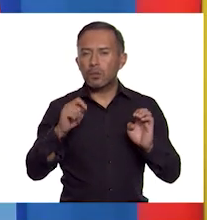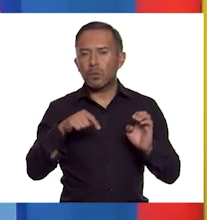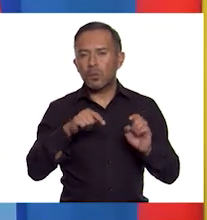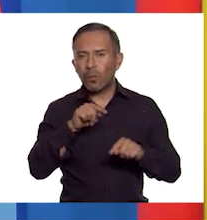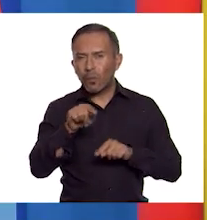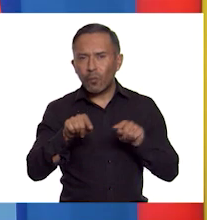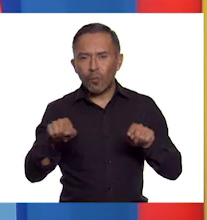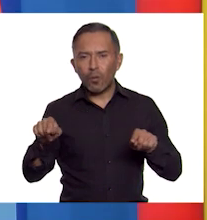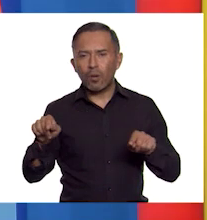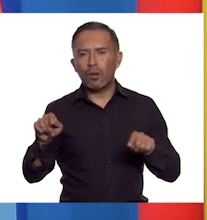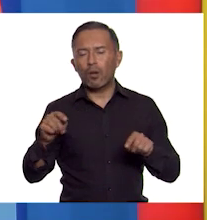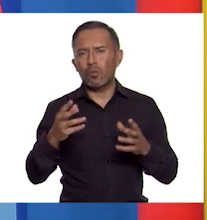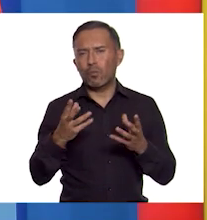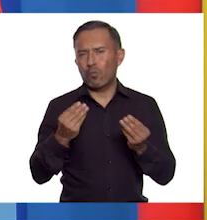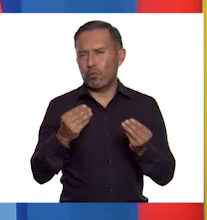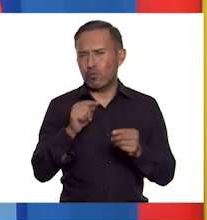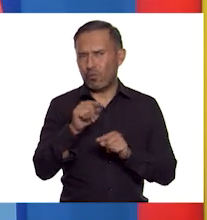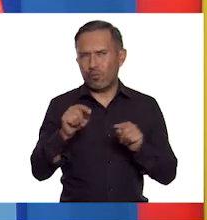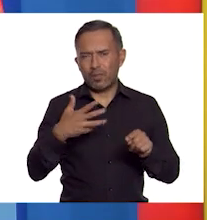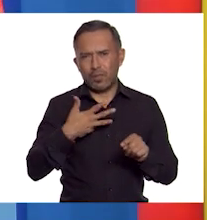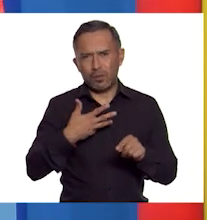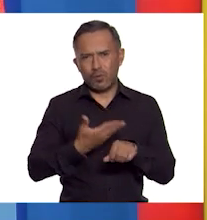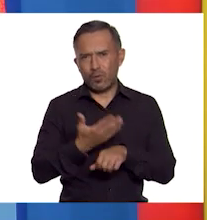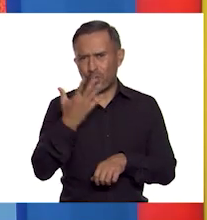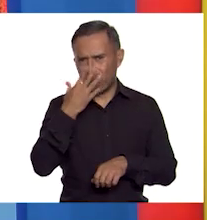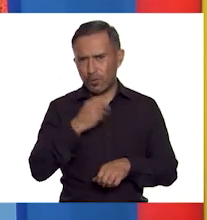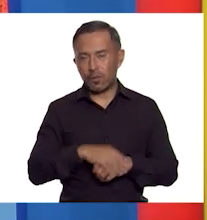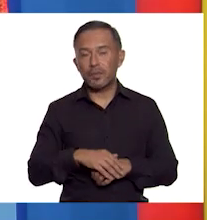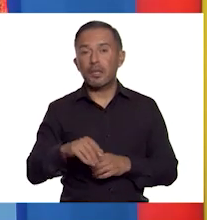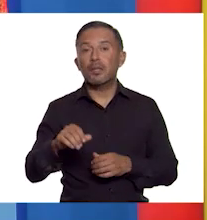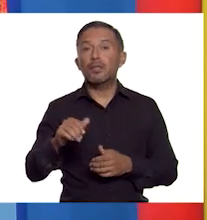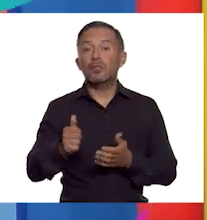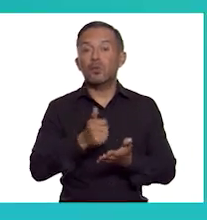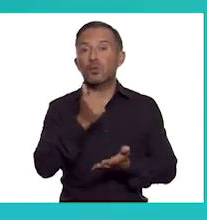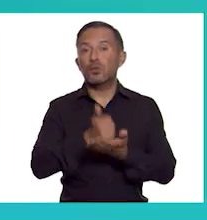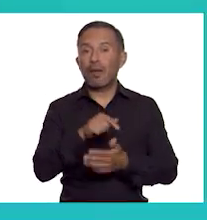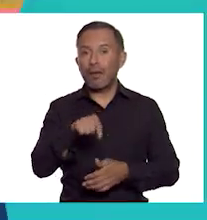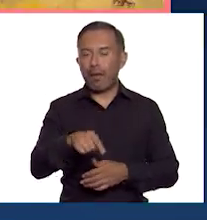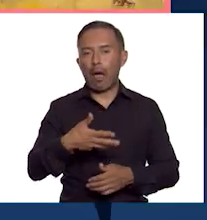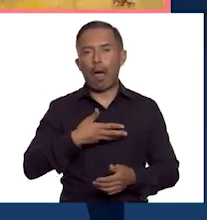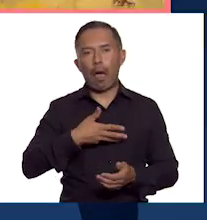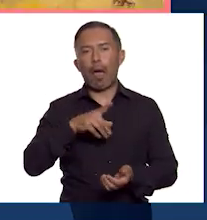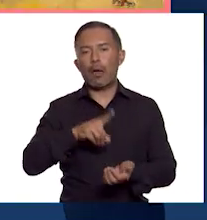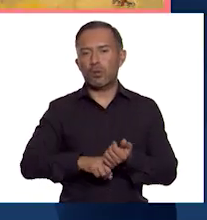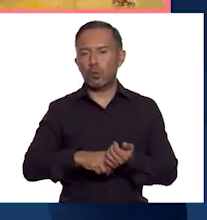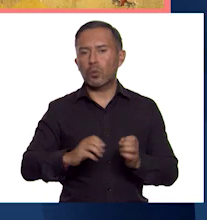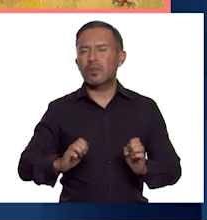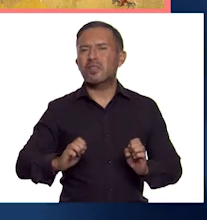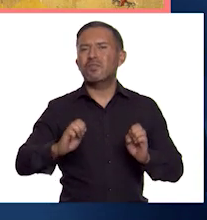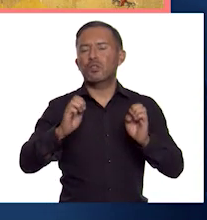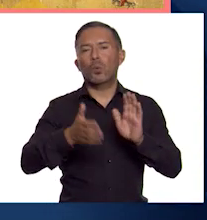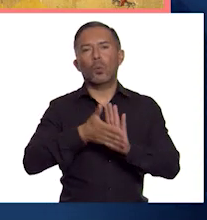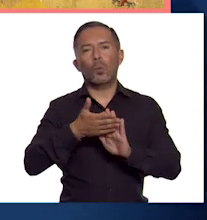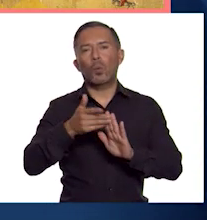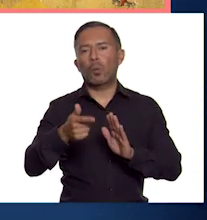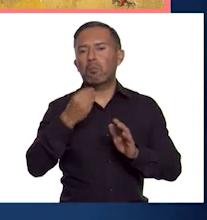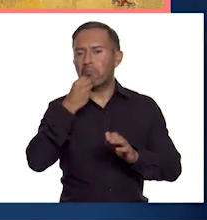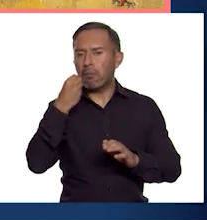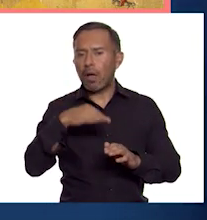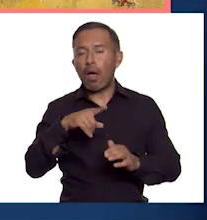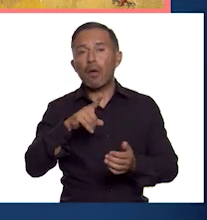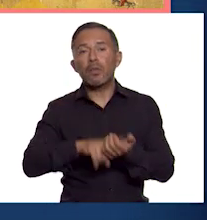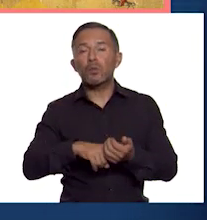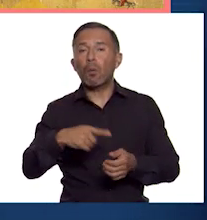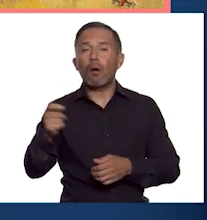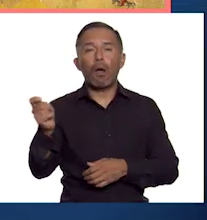son muchos y bellos. En el centro de la ciudad hay un edificio magnífico y sobre él una campana